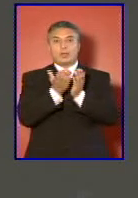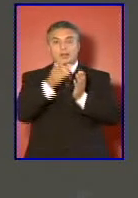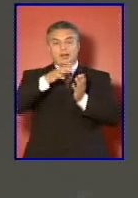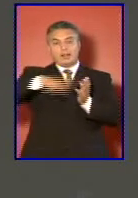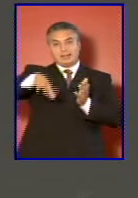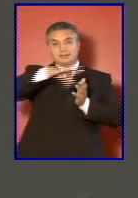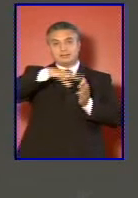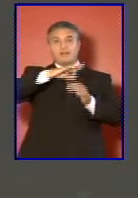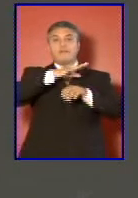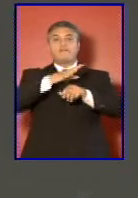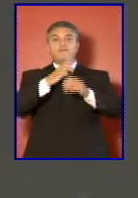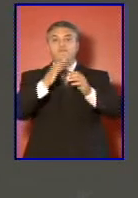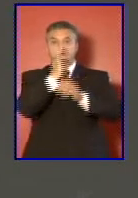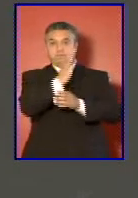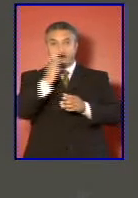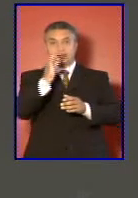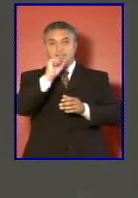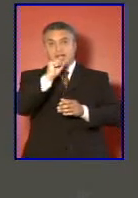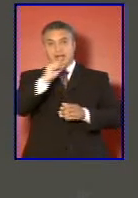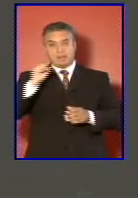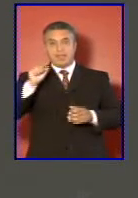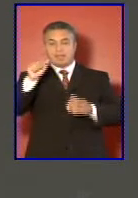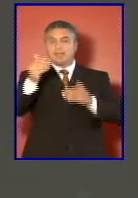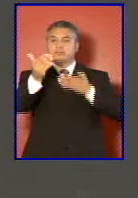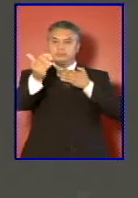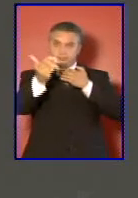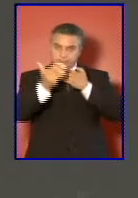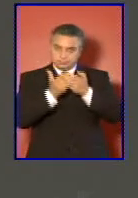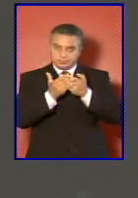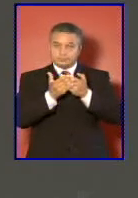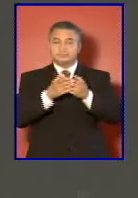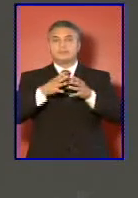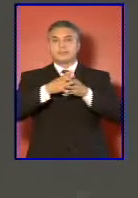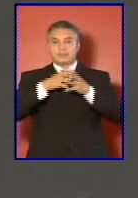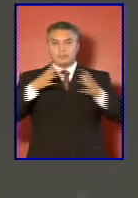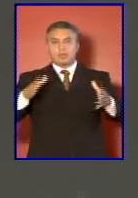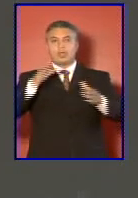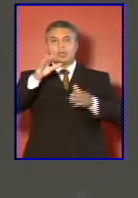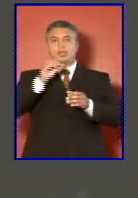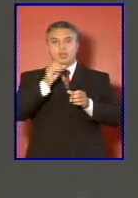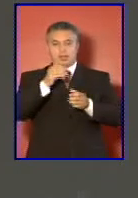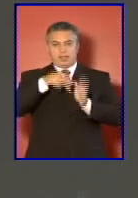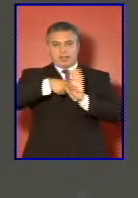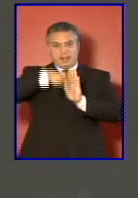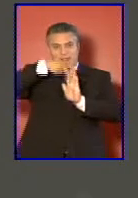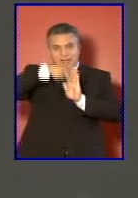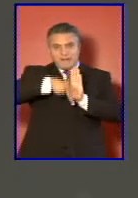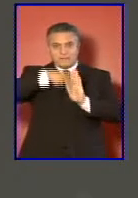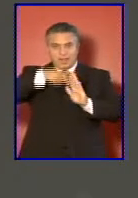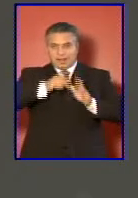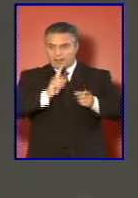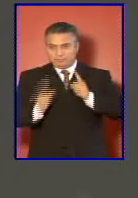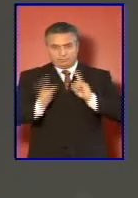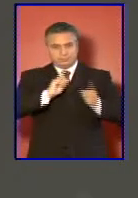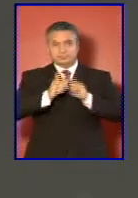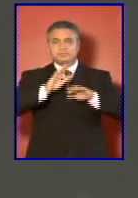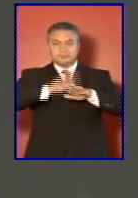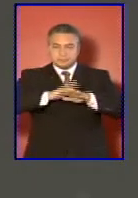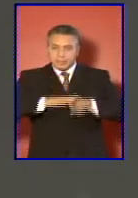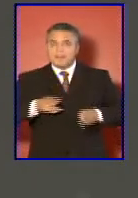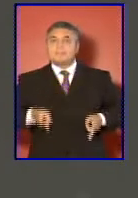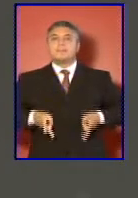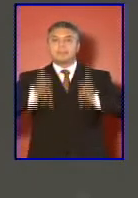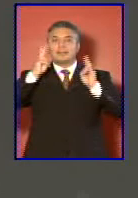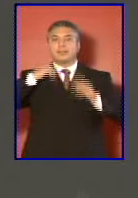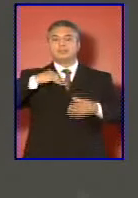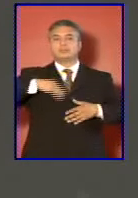en el corto plazo un nivel operacional de equilibrio que nos permita garantizar a